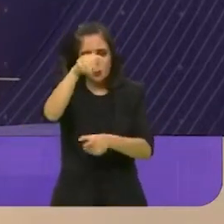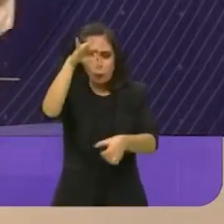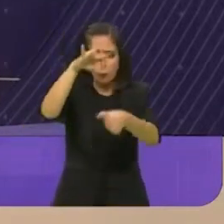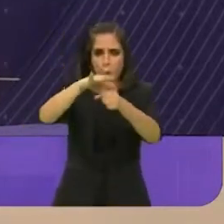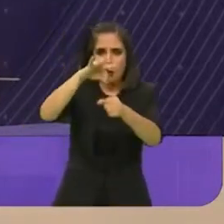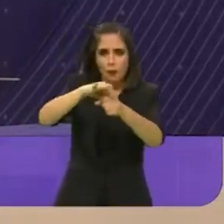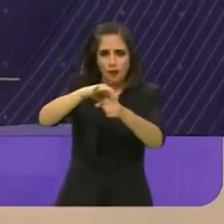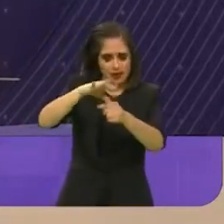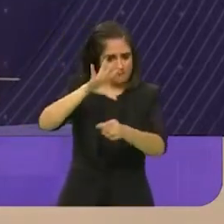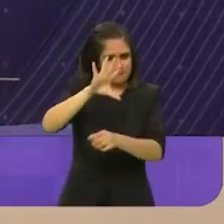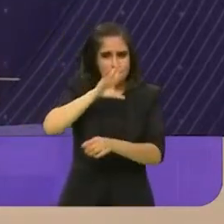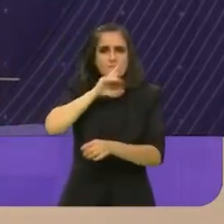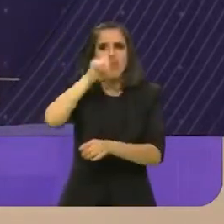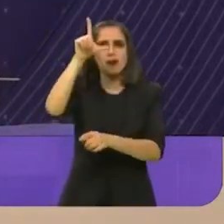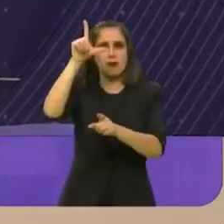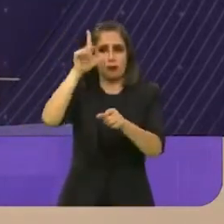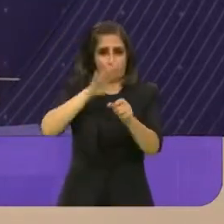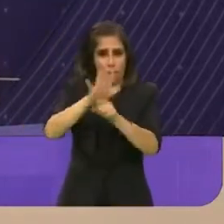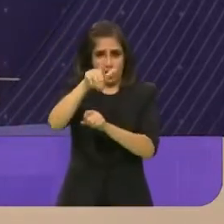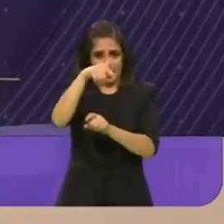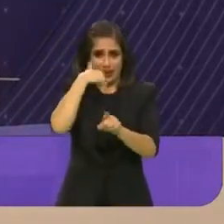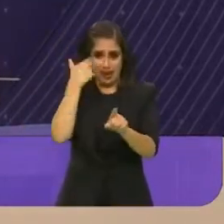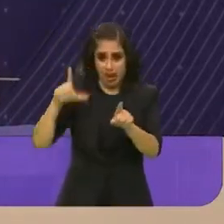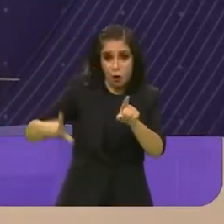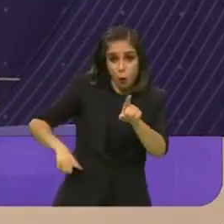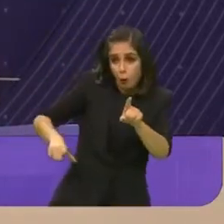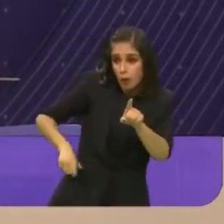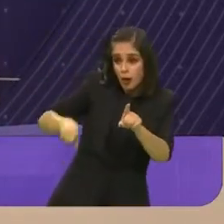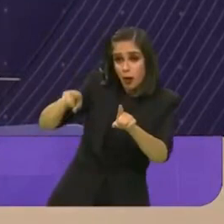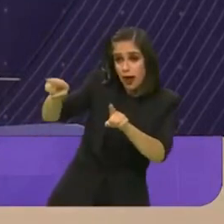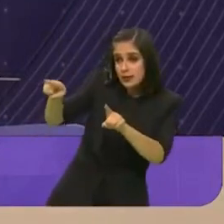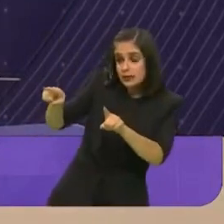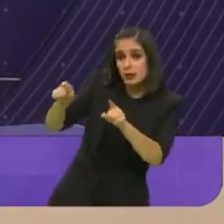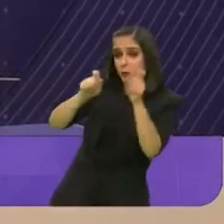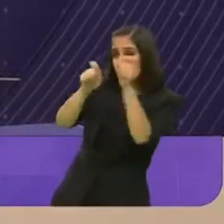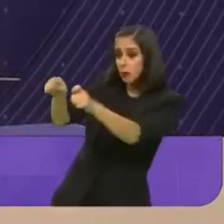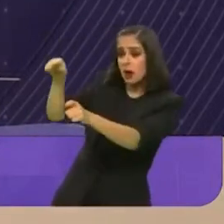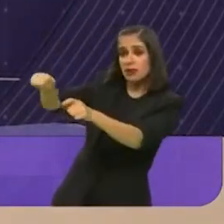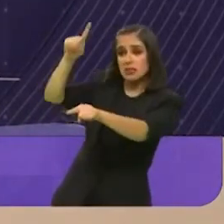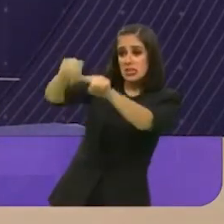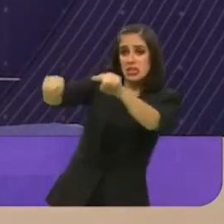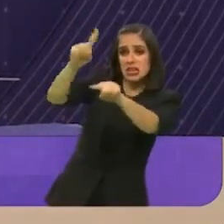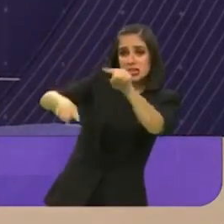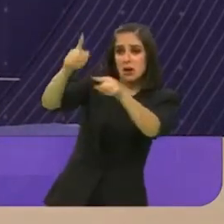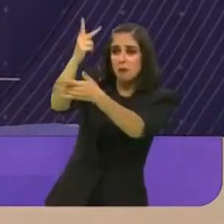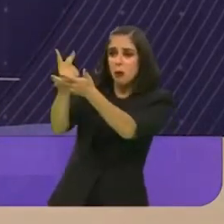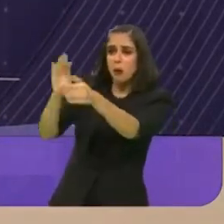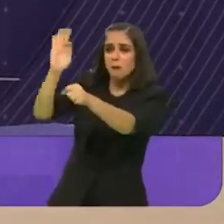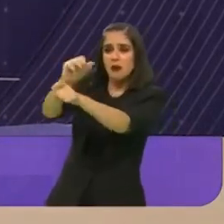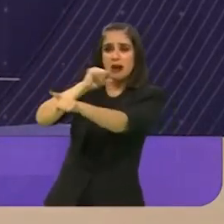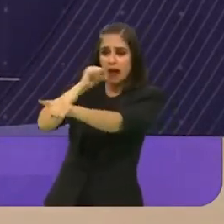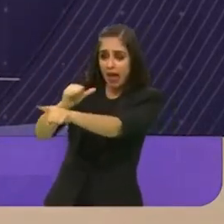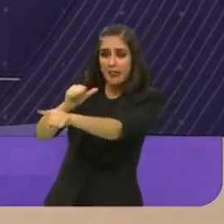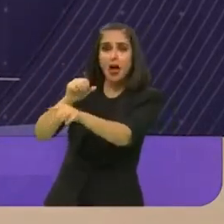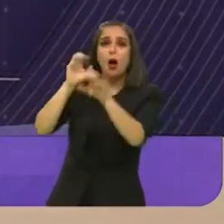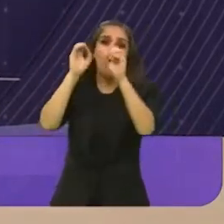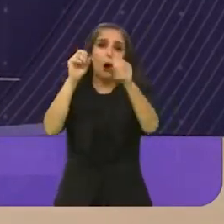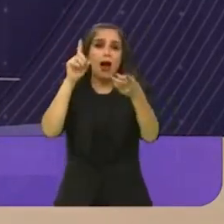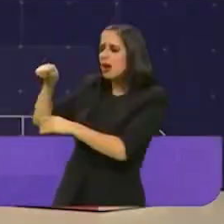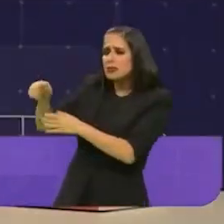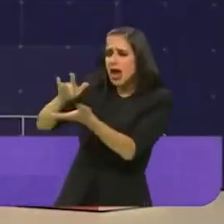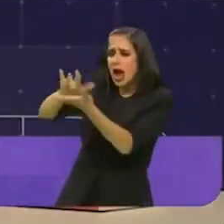¿Qué prefieres? ¿Un gobierno que te quite programas sociales o un gobierno que pueda